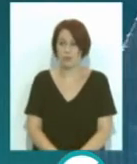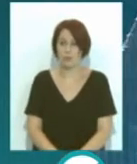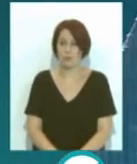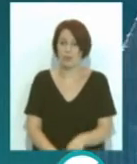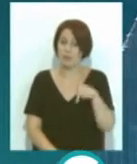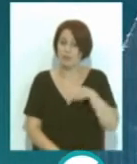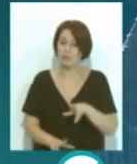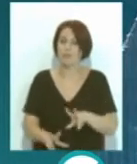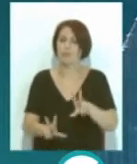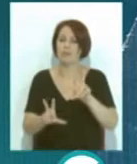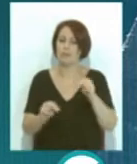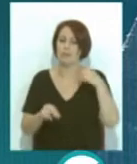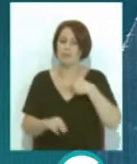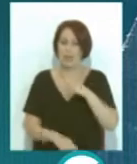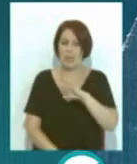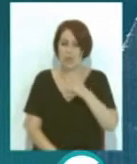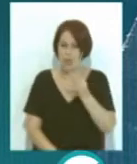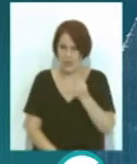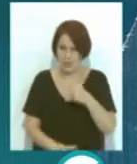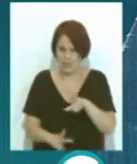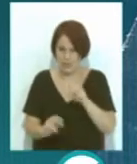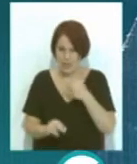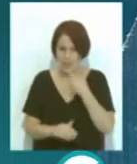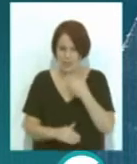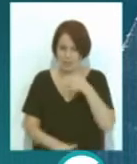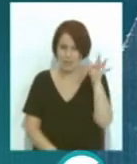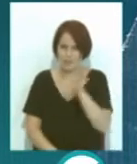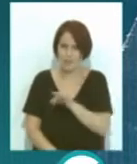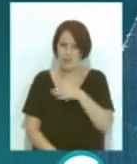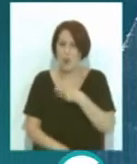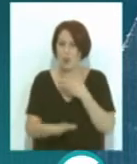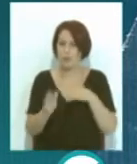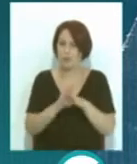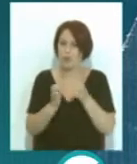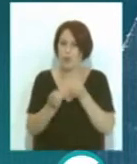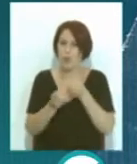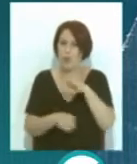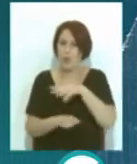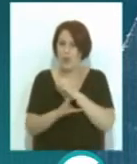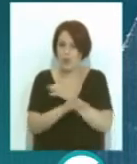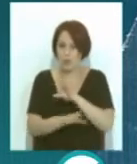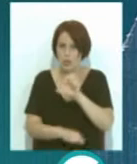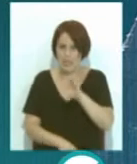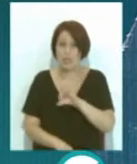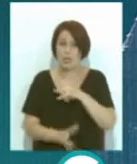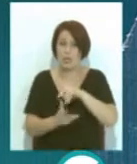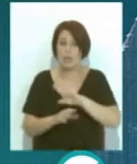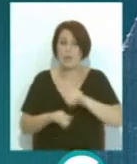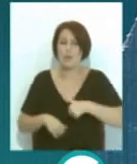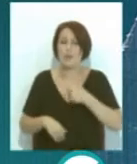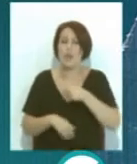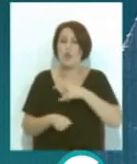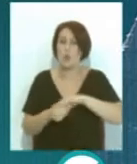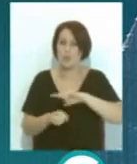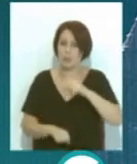pues así terminamos ya esta edición de noticias cinco días gracias por estar ahí pueden seguir informados en ondacadiz.es las noticias regresan el lunes